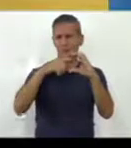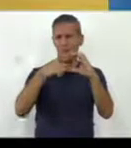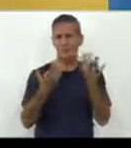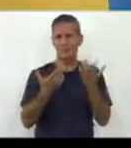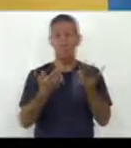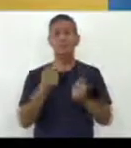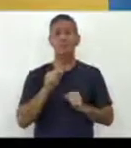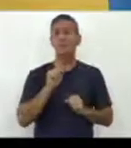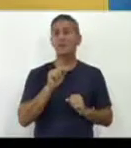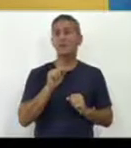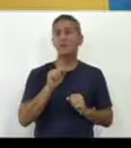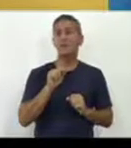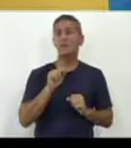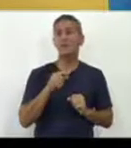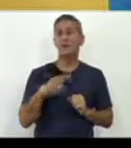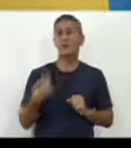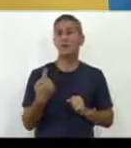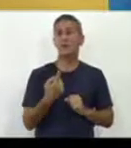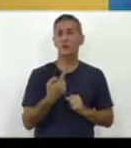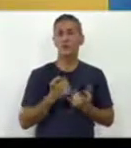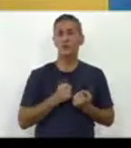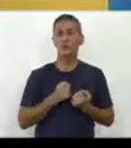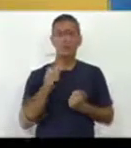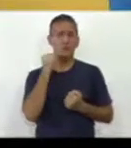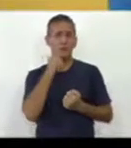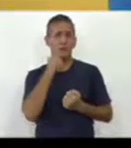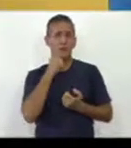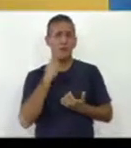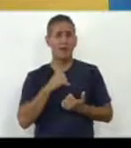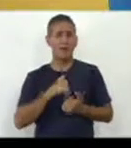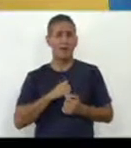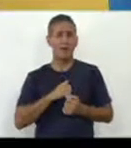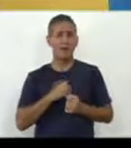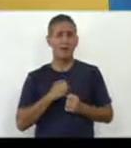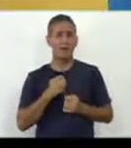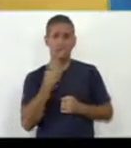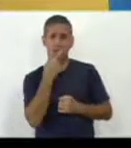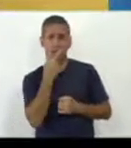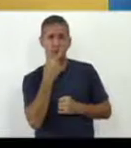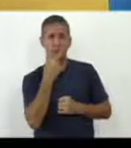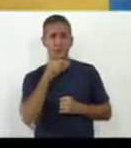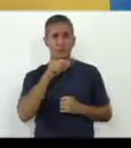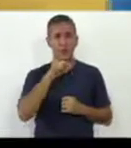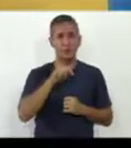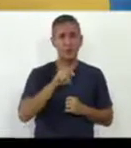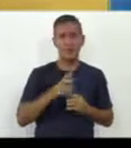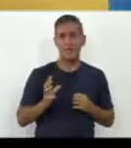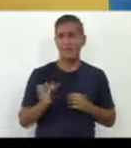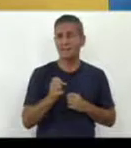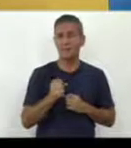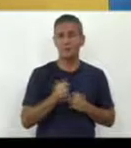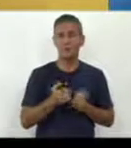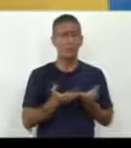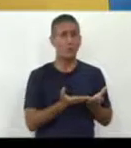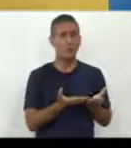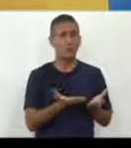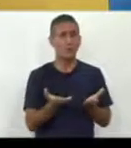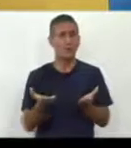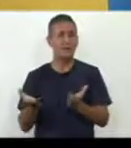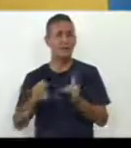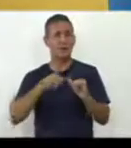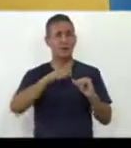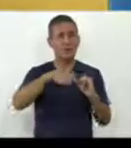Y por eso es que nosotros estamos también reflejando aquí todos esos soportes que pueden también, que